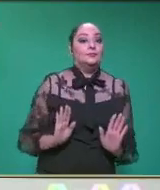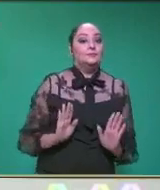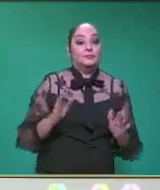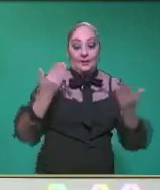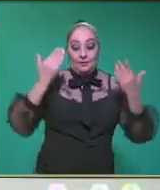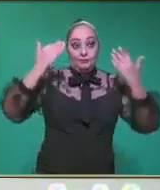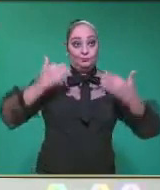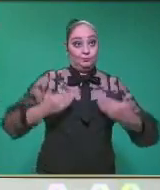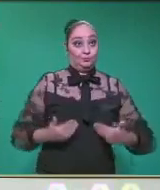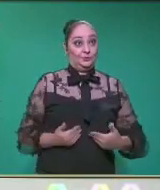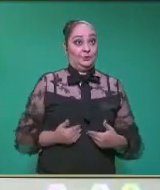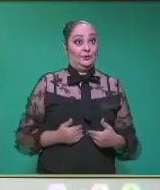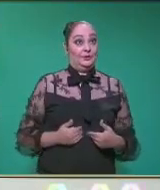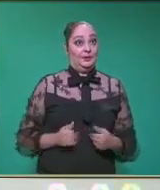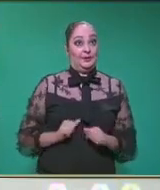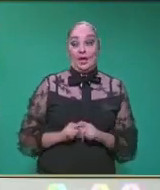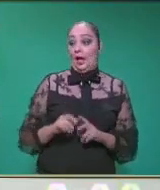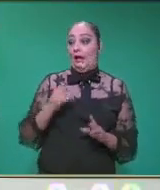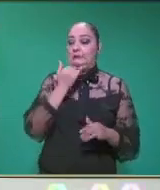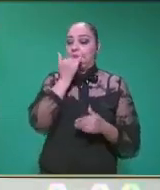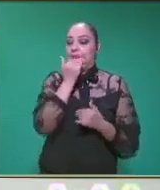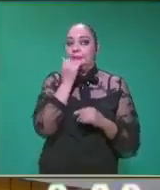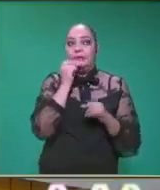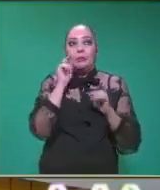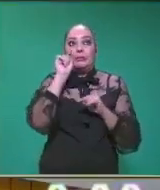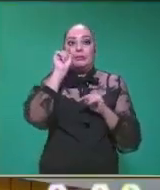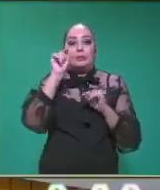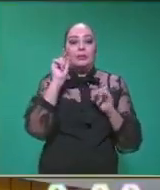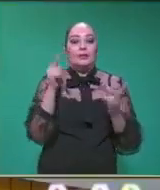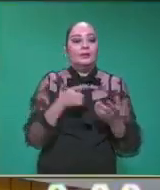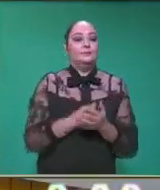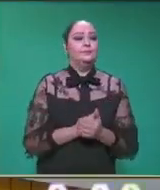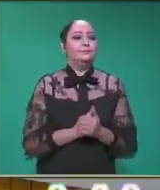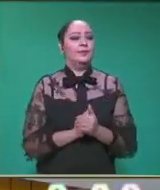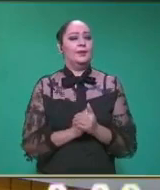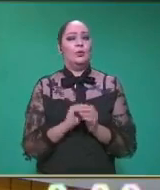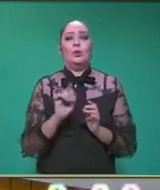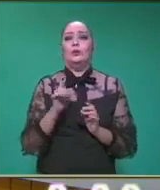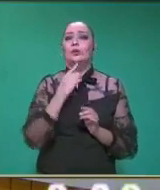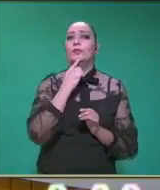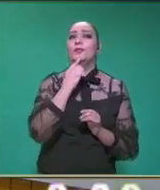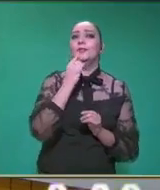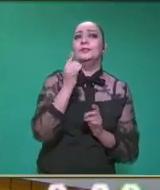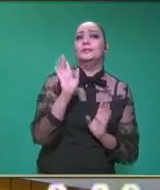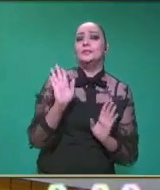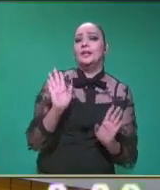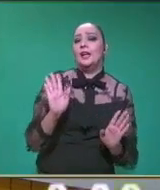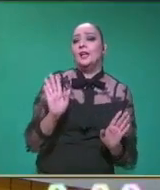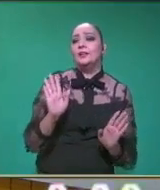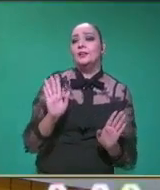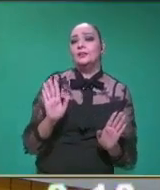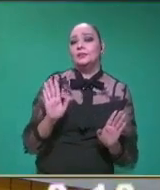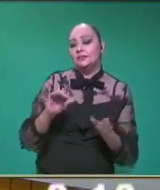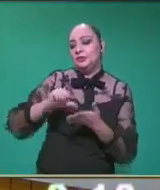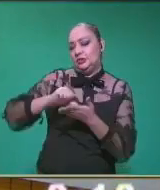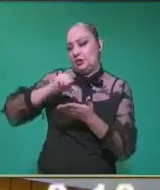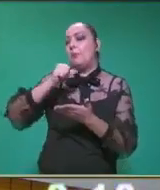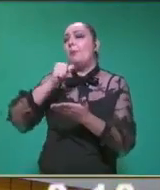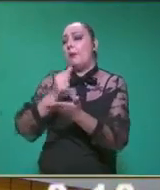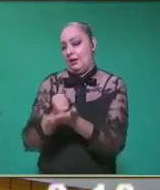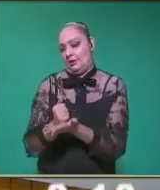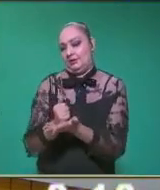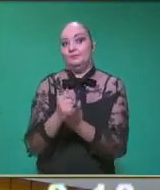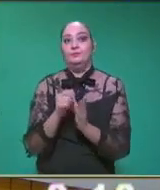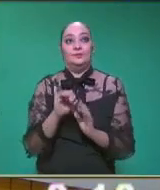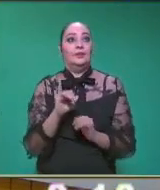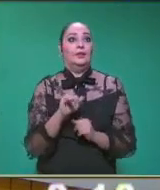Espérame, espérame. Es que le piqué mal acá. Bueno, entonces dice así soy dice? Es chaparrita, ¿verdad? Sí.